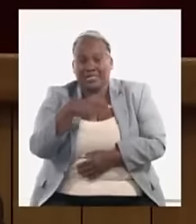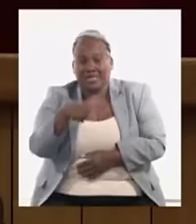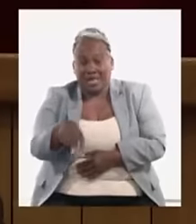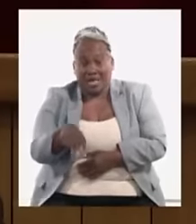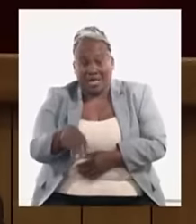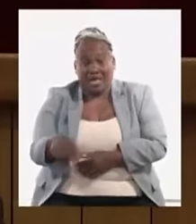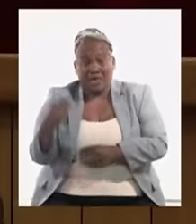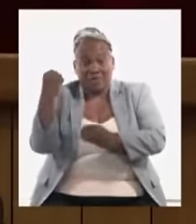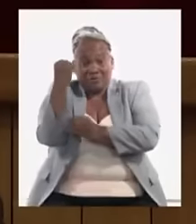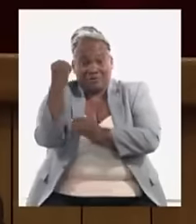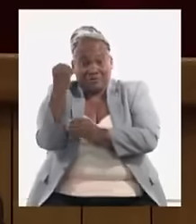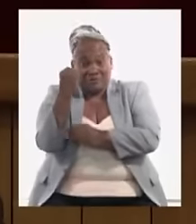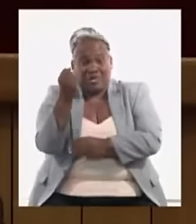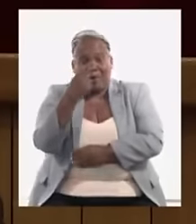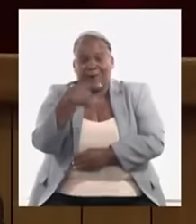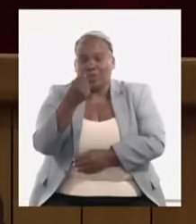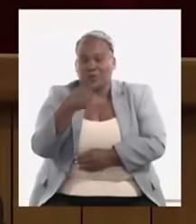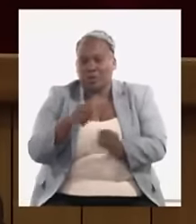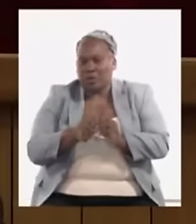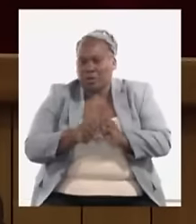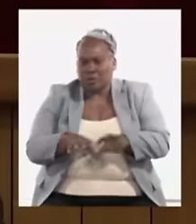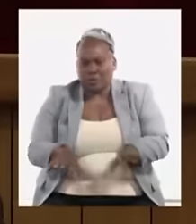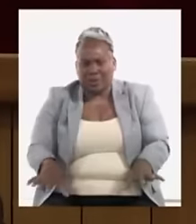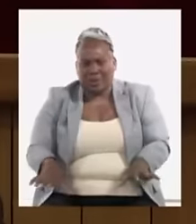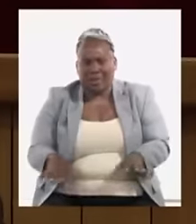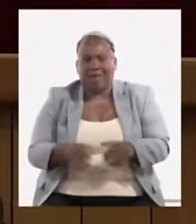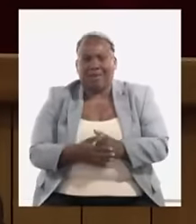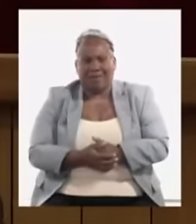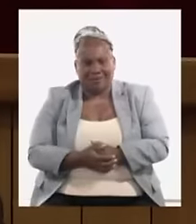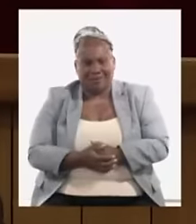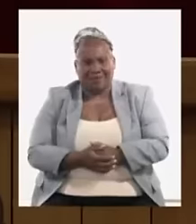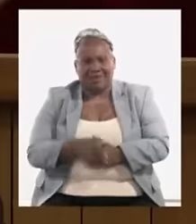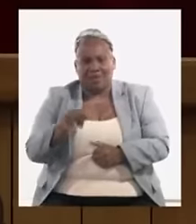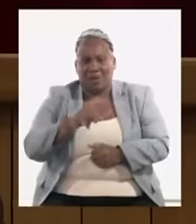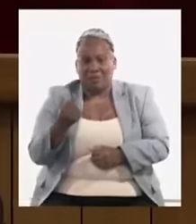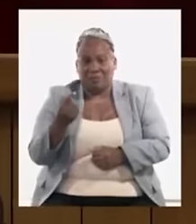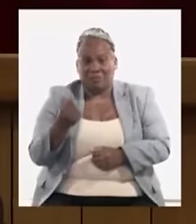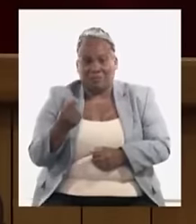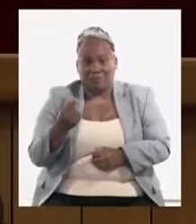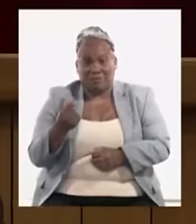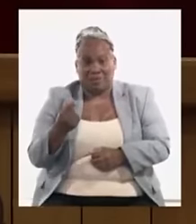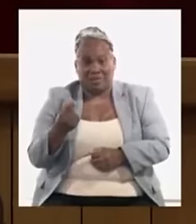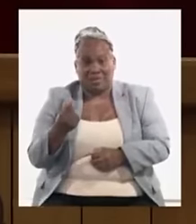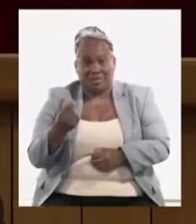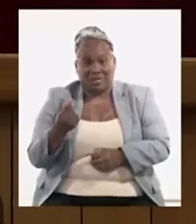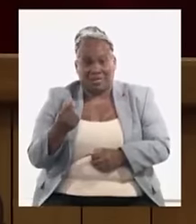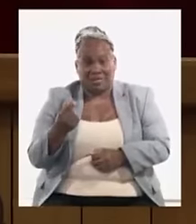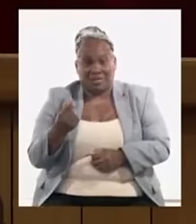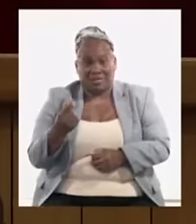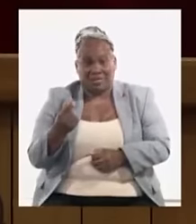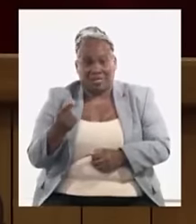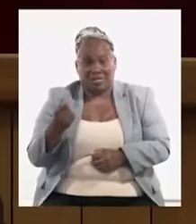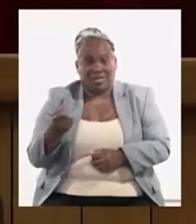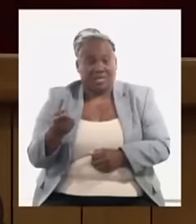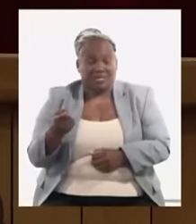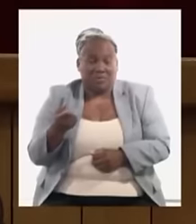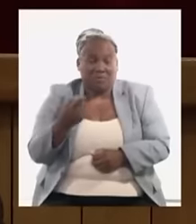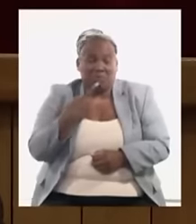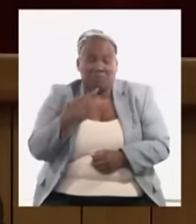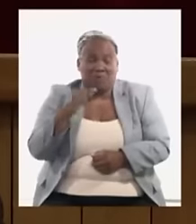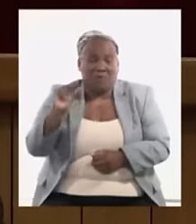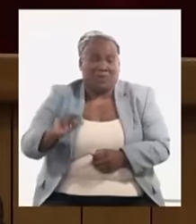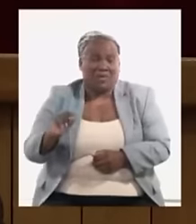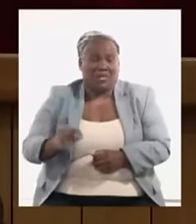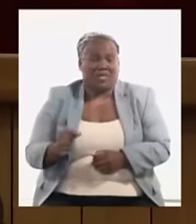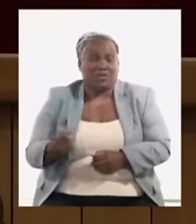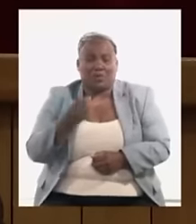potencialidad de producirlos de manera natural pero también los precios que se establecieron centralmente son invisibles y no pueden